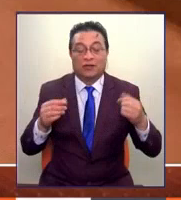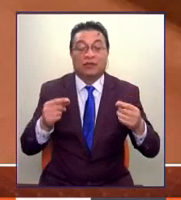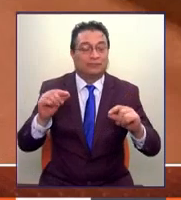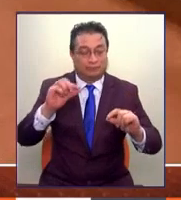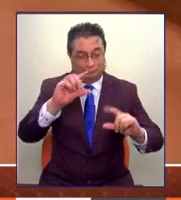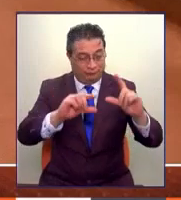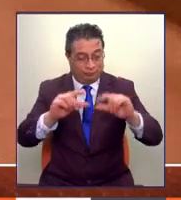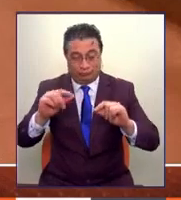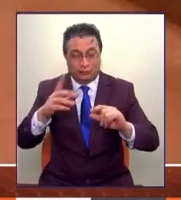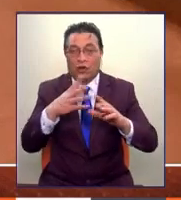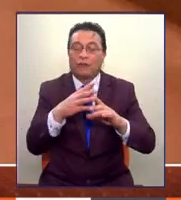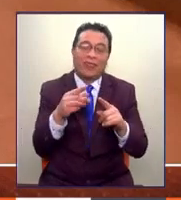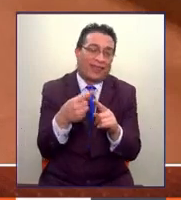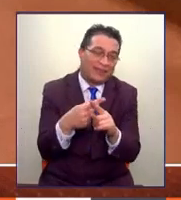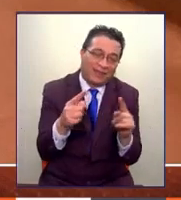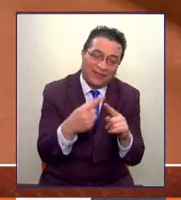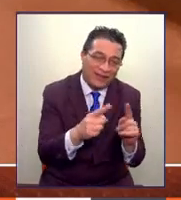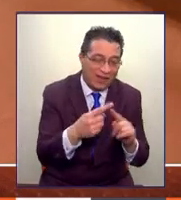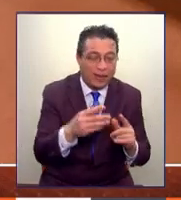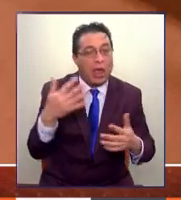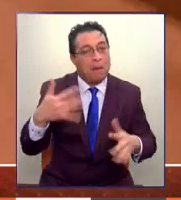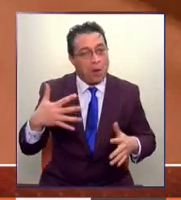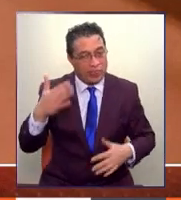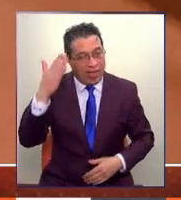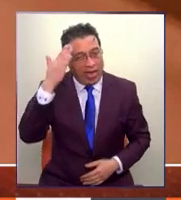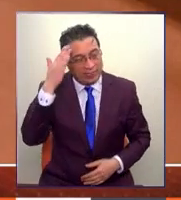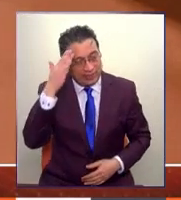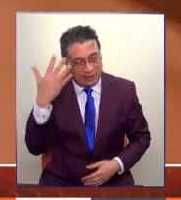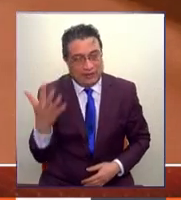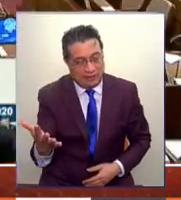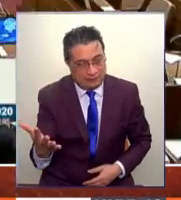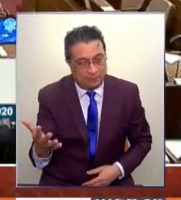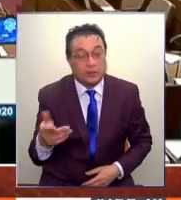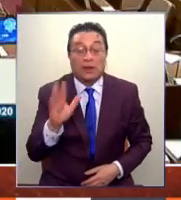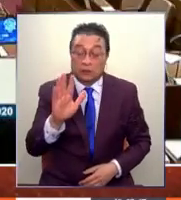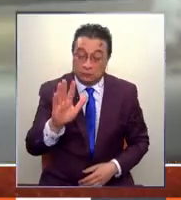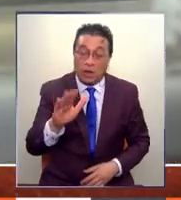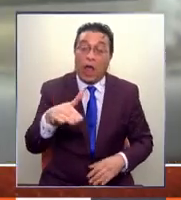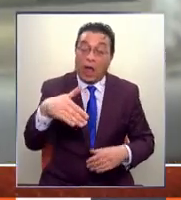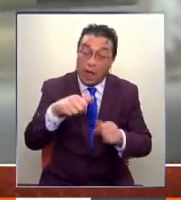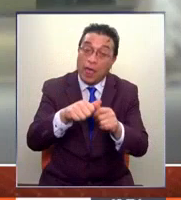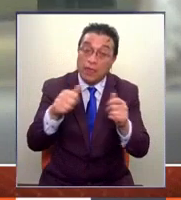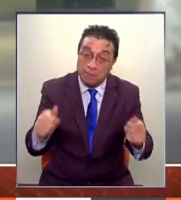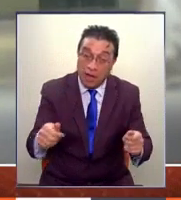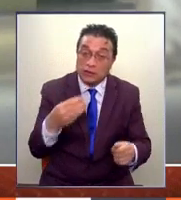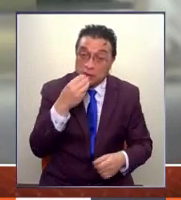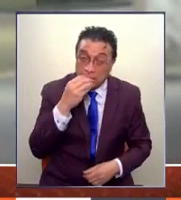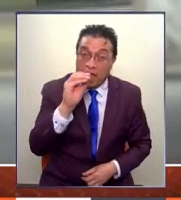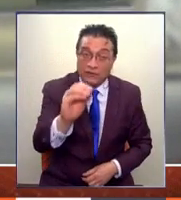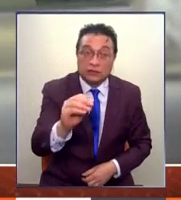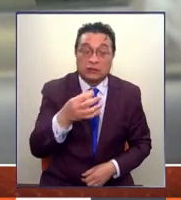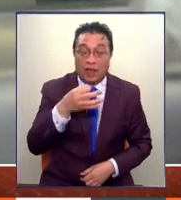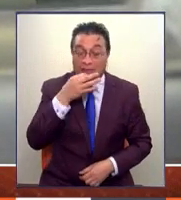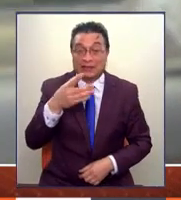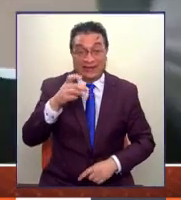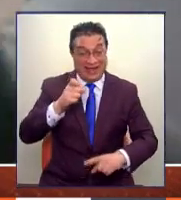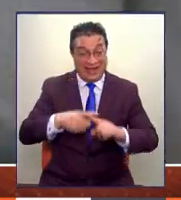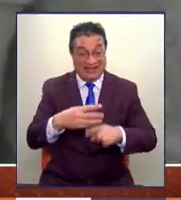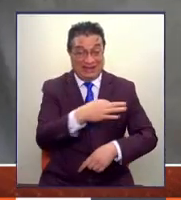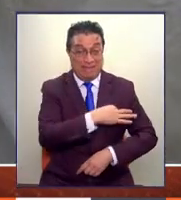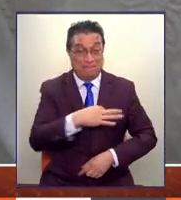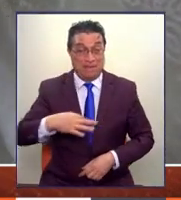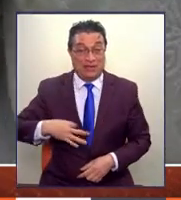varias realidades, y es importante tenerlo a la vista. Pero, sobre todo, Connie, acá hay un tema, como decía el exministro Rodrigo Valdés,